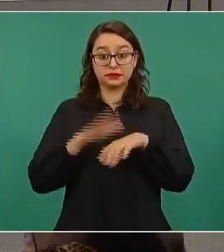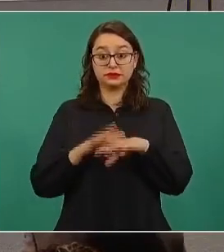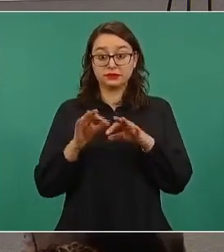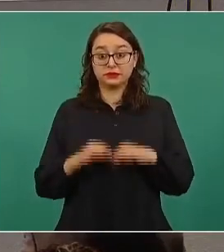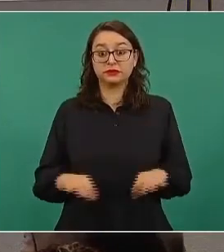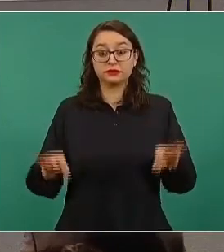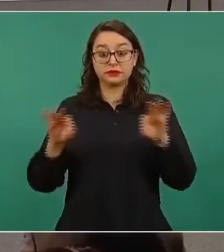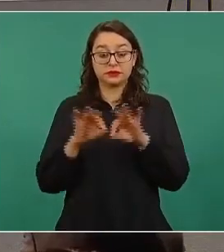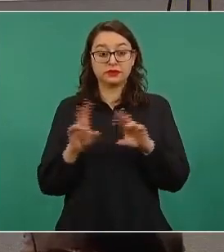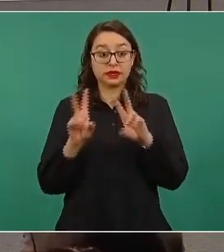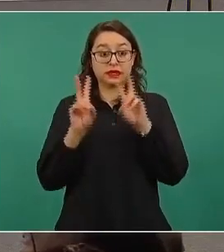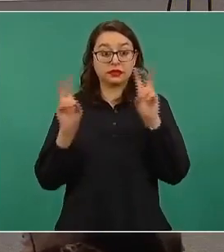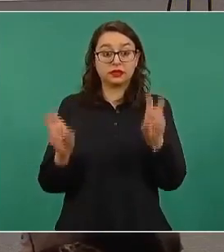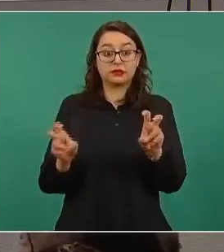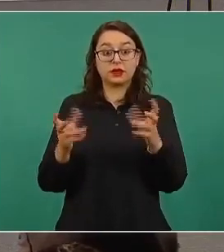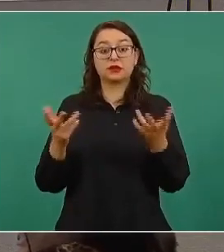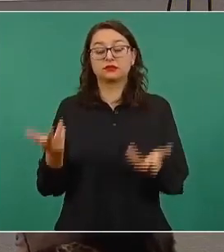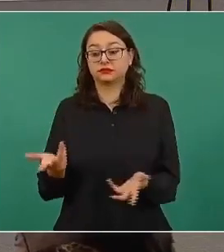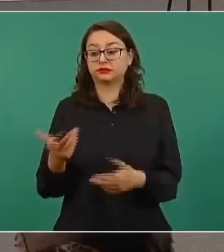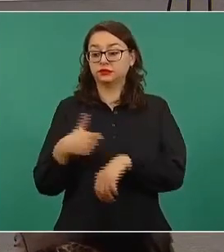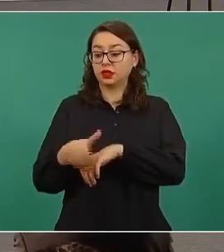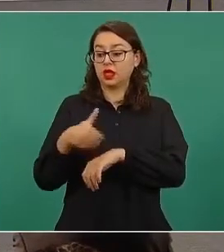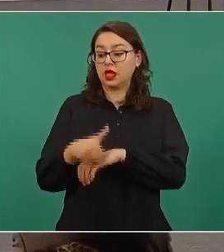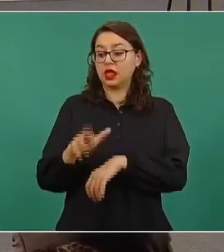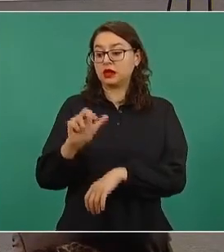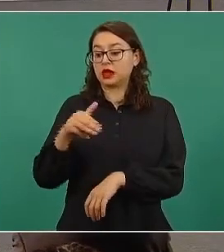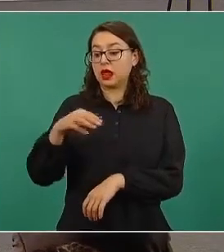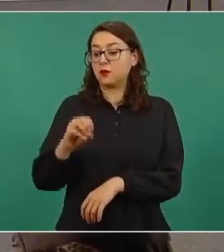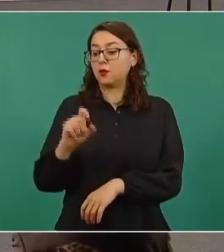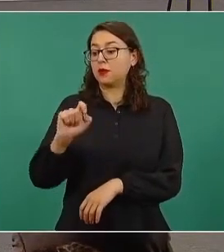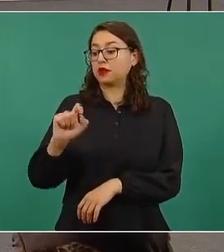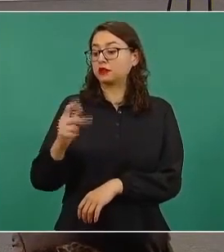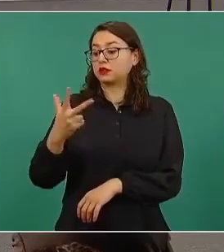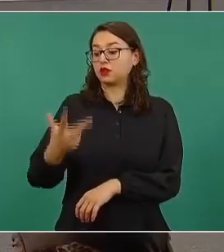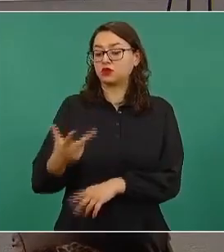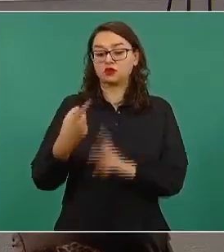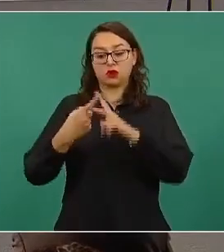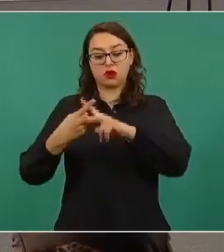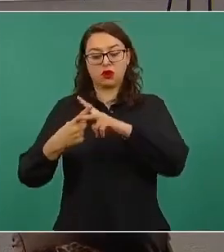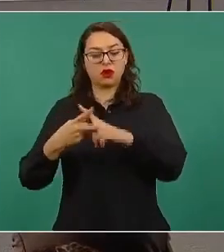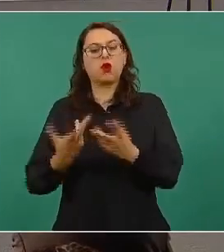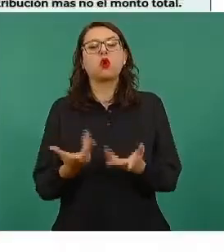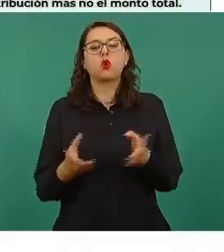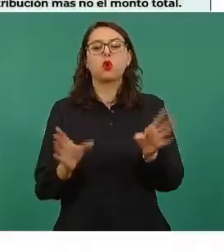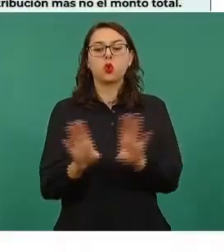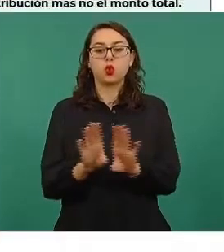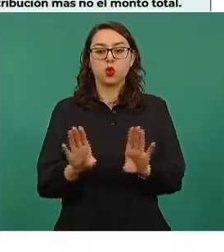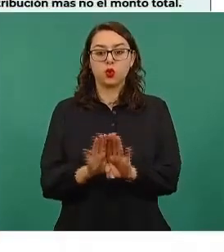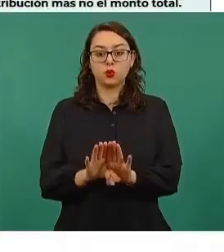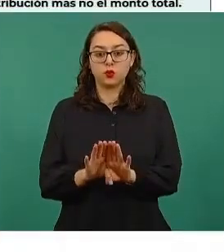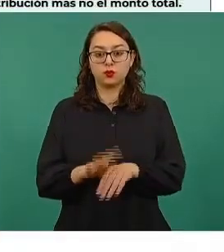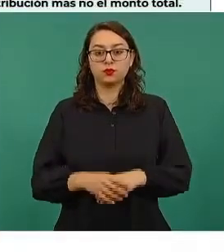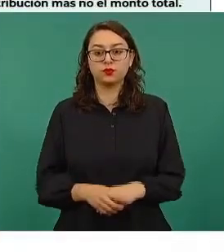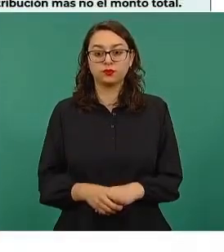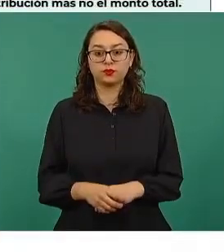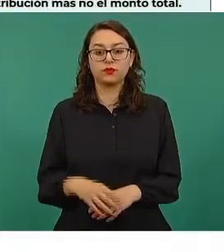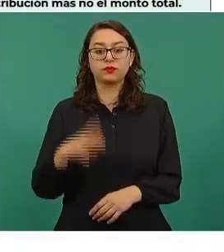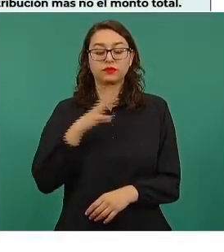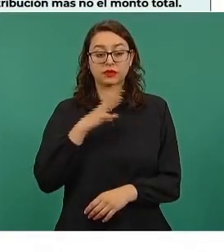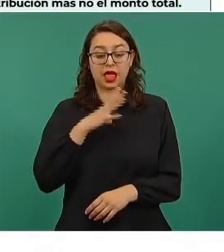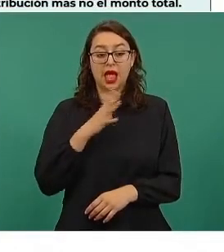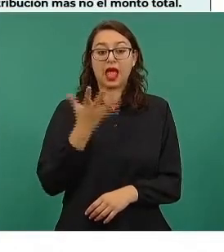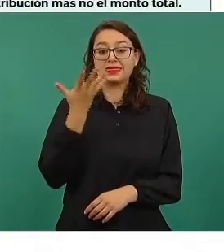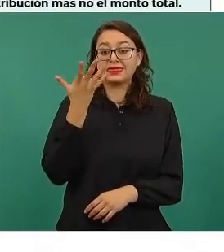del ramo veintiocho, las participaciones, ¿cómo se calculan? Estas participaciones están integradas por diez